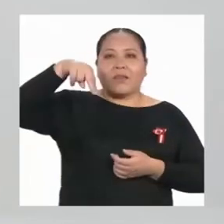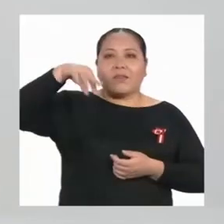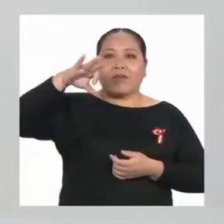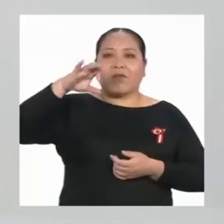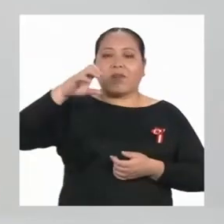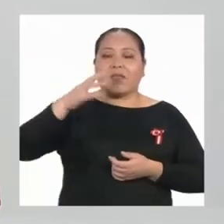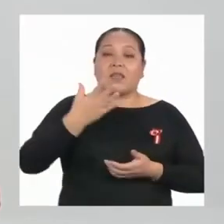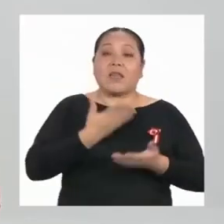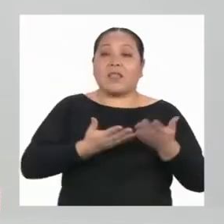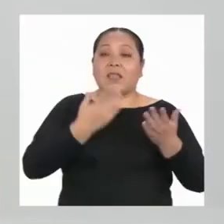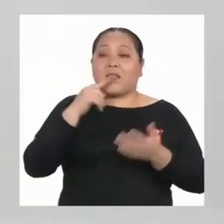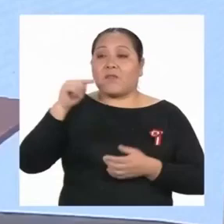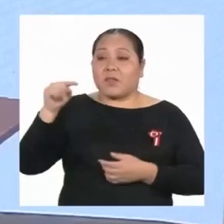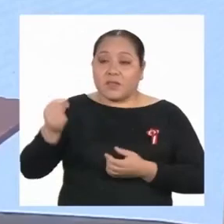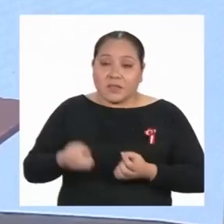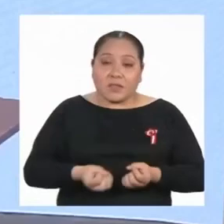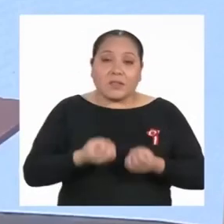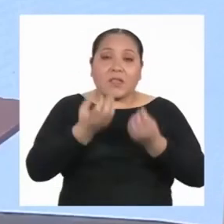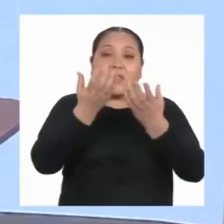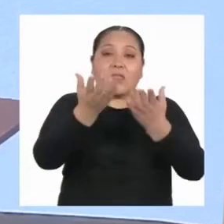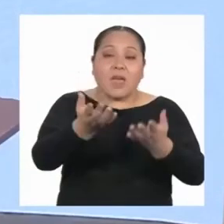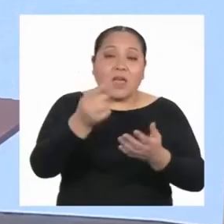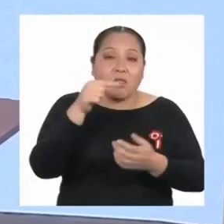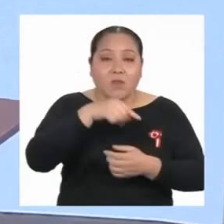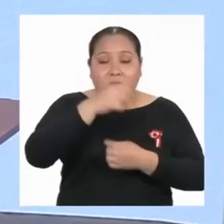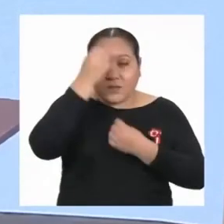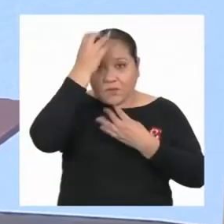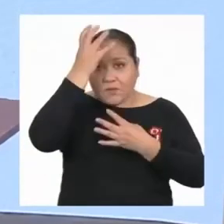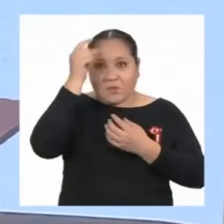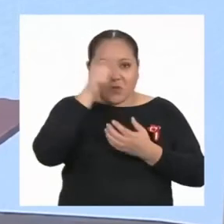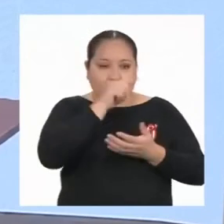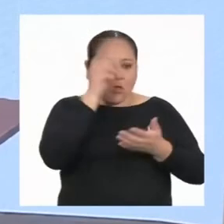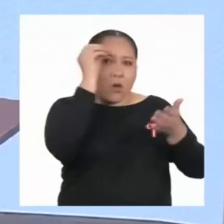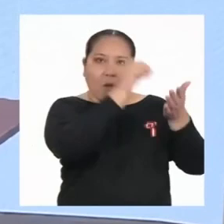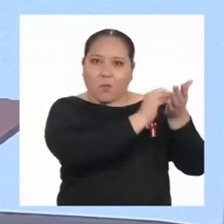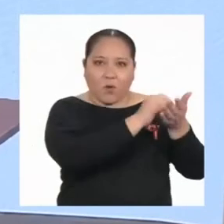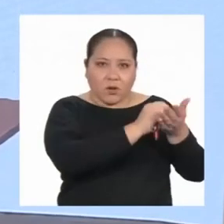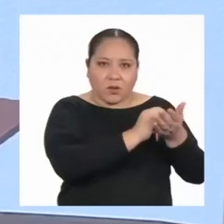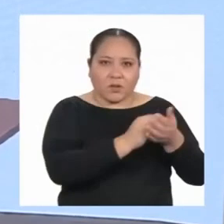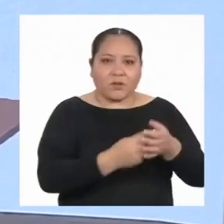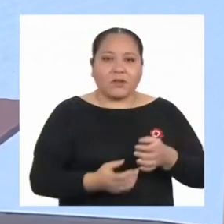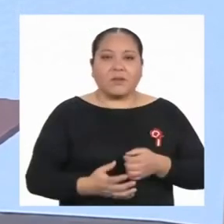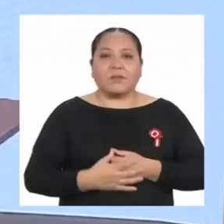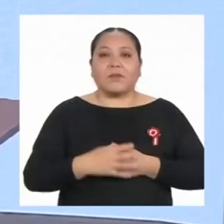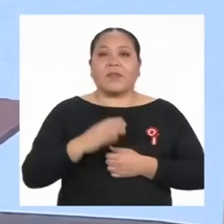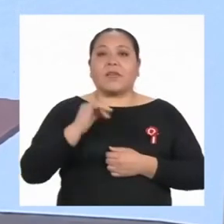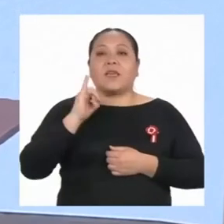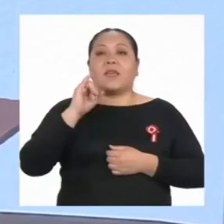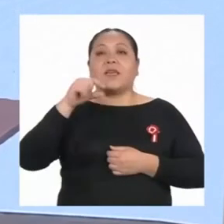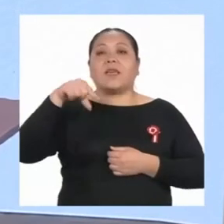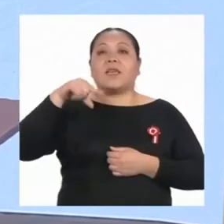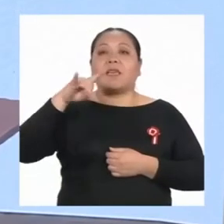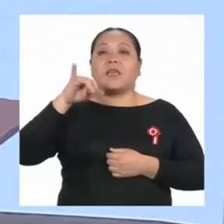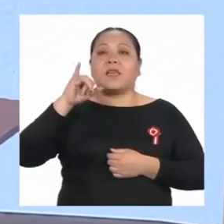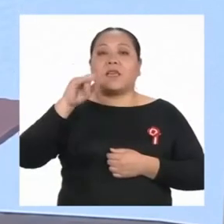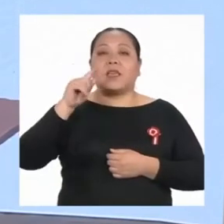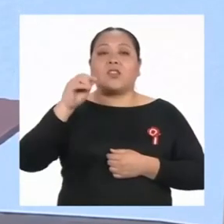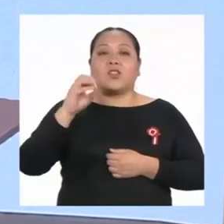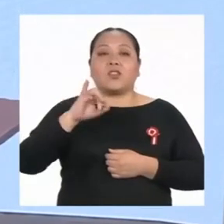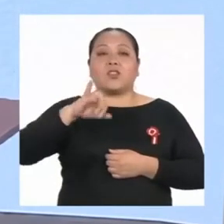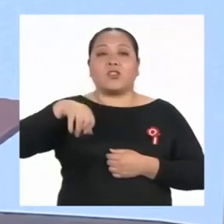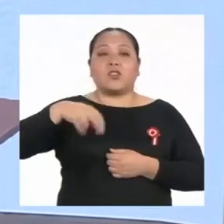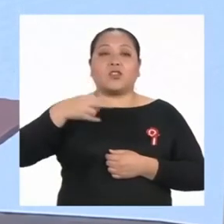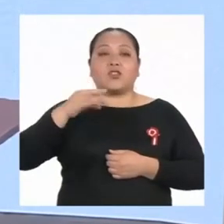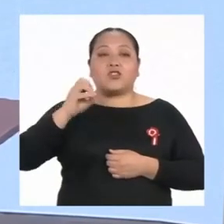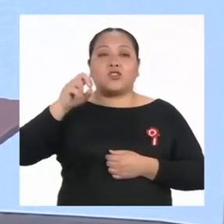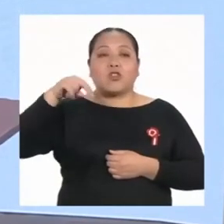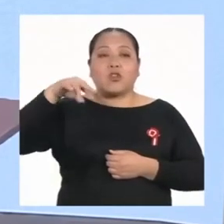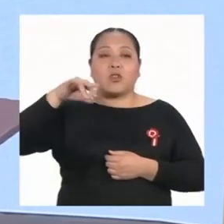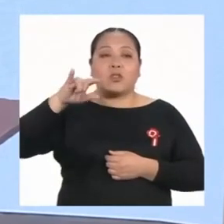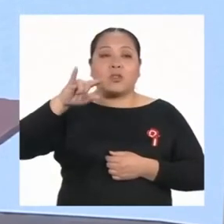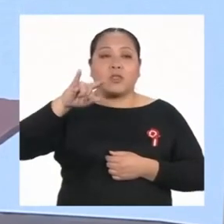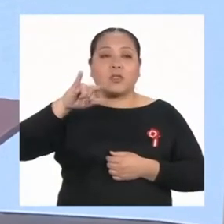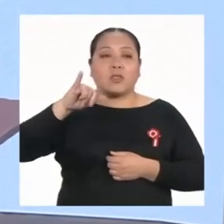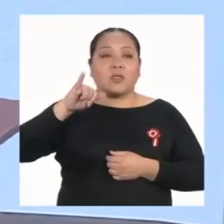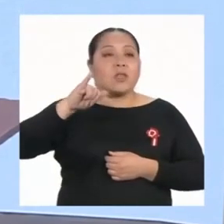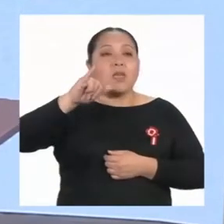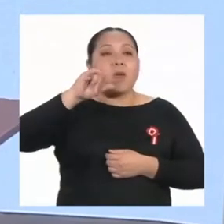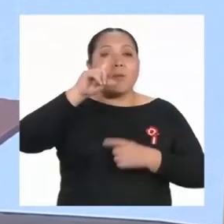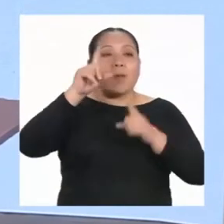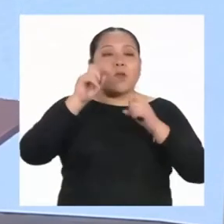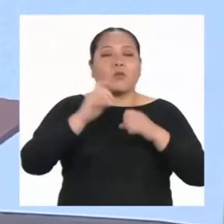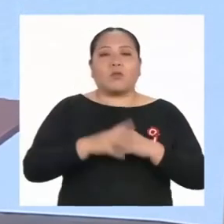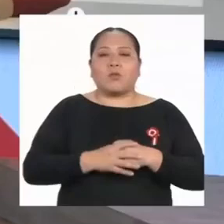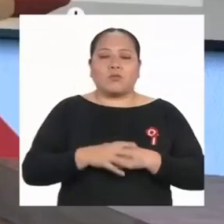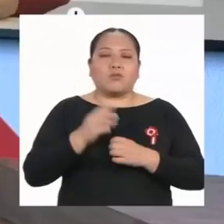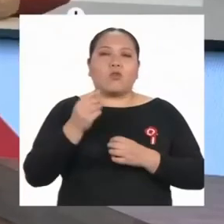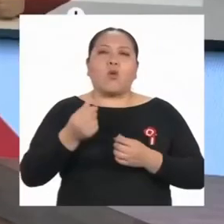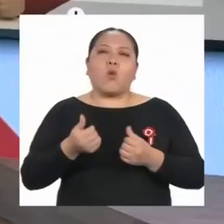intentó transmitir. Ahora, desde Iquitos. Johnny pregunta, ¿cuál es la importancia de hacer una